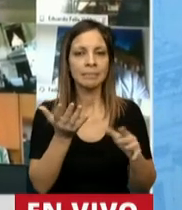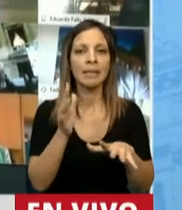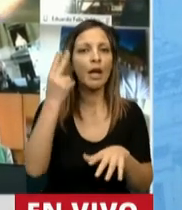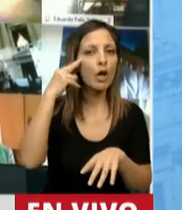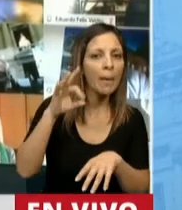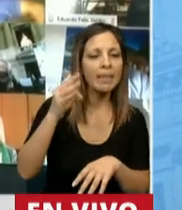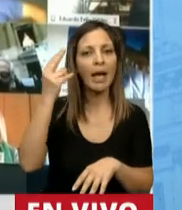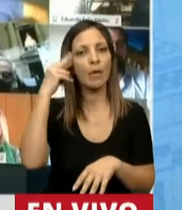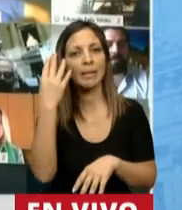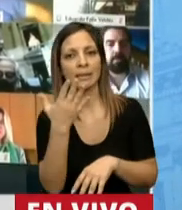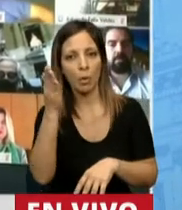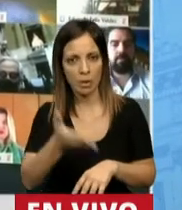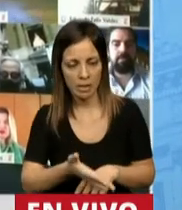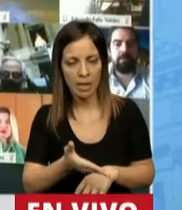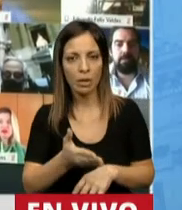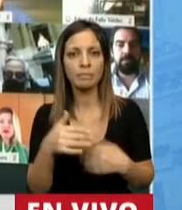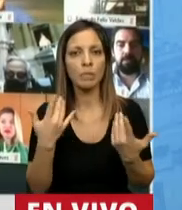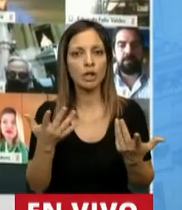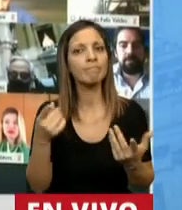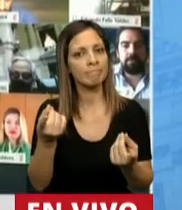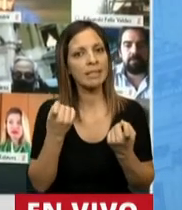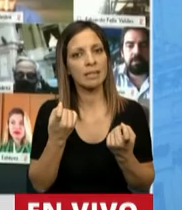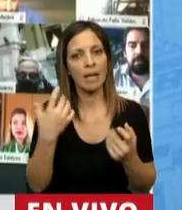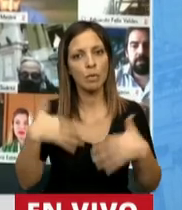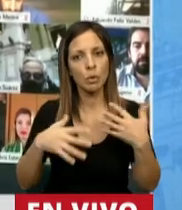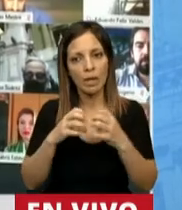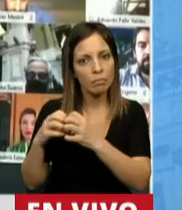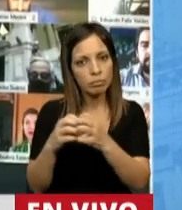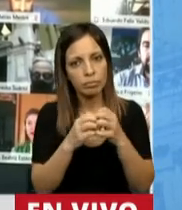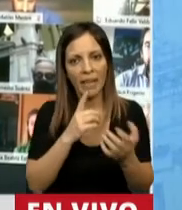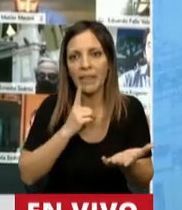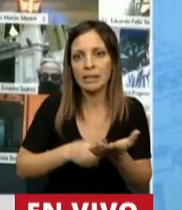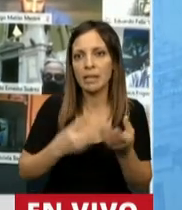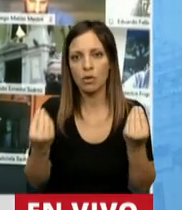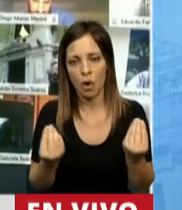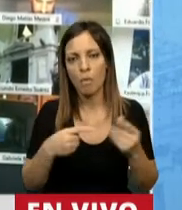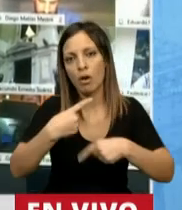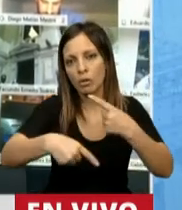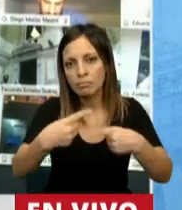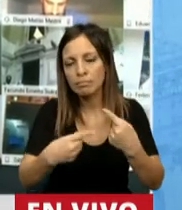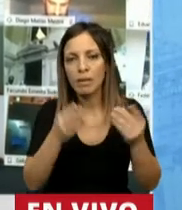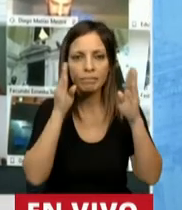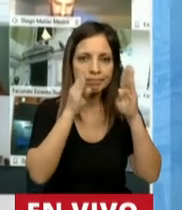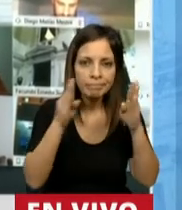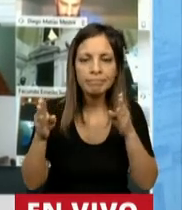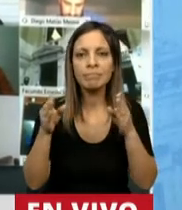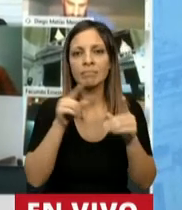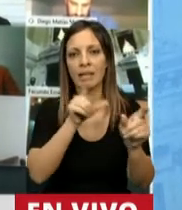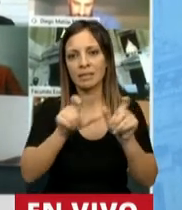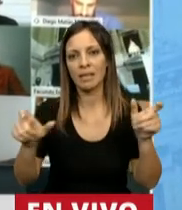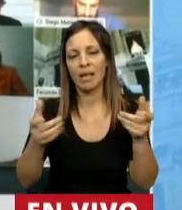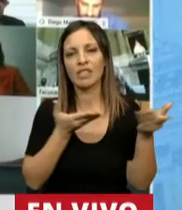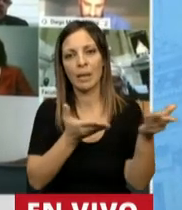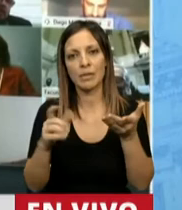-95%. Por eso es urgente que lo tratemos, para que de esta manera se pueda seguir atendiendo esas prestaciones